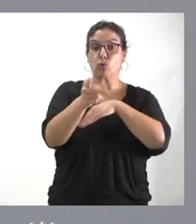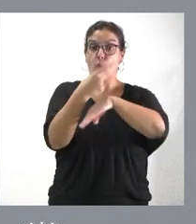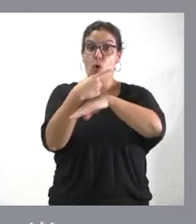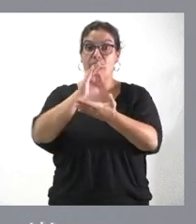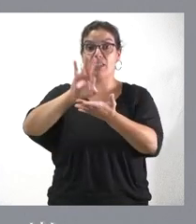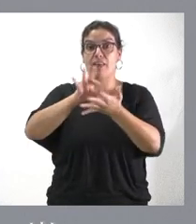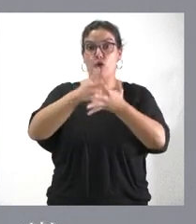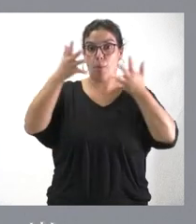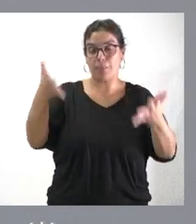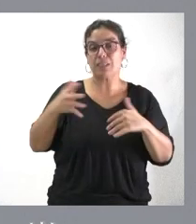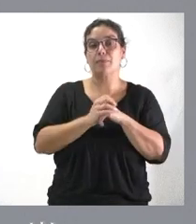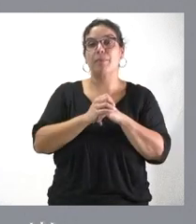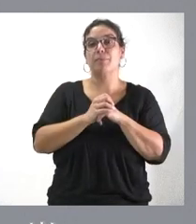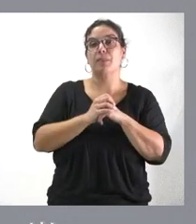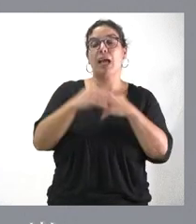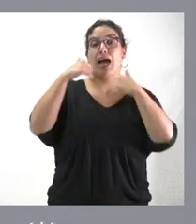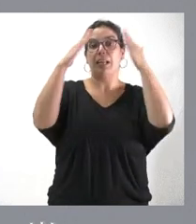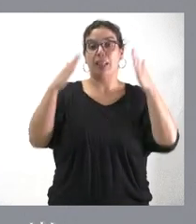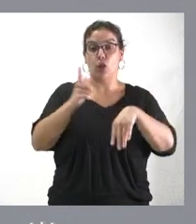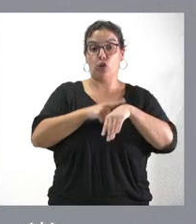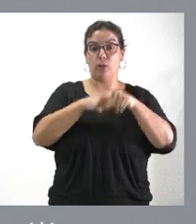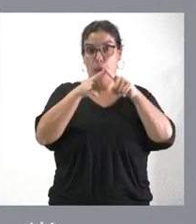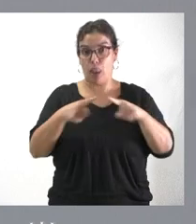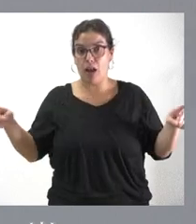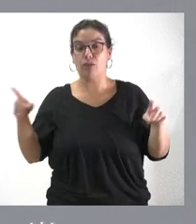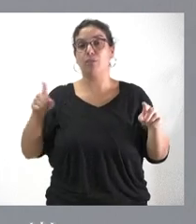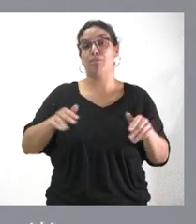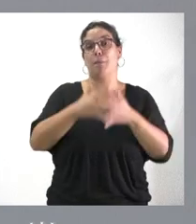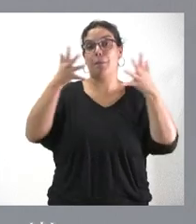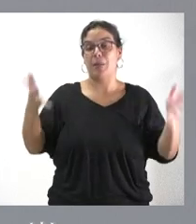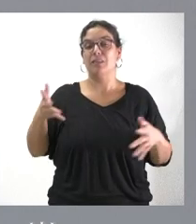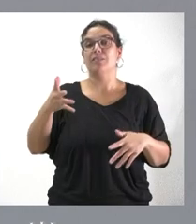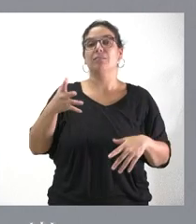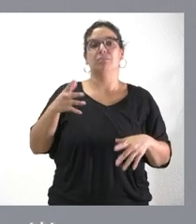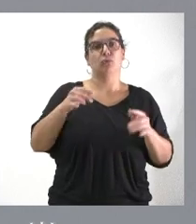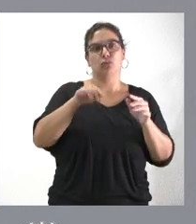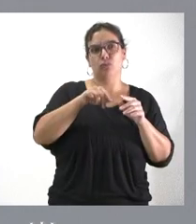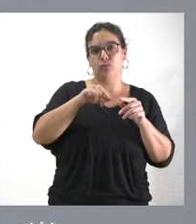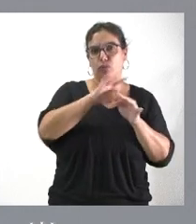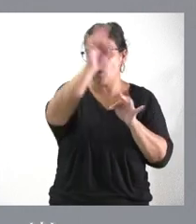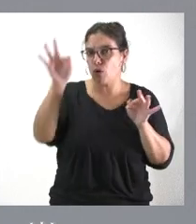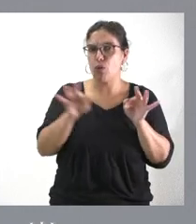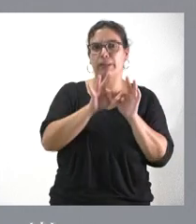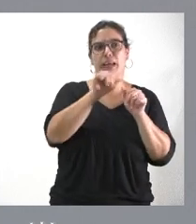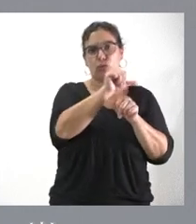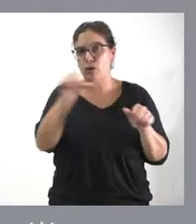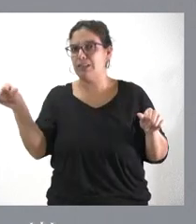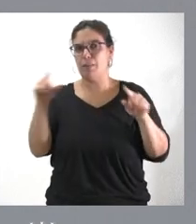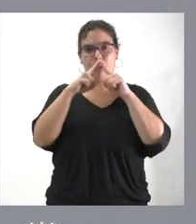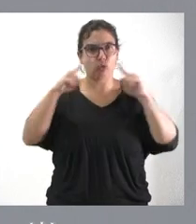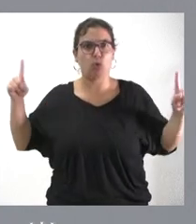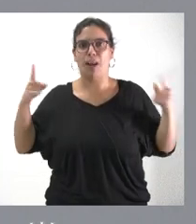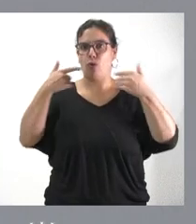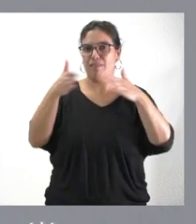se atiende durante más tiempo, 24 horas al día, siete días a la semana, 365 días al año. Se